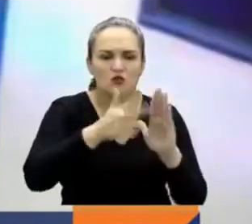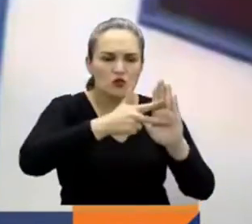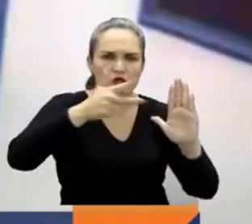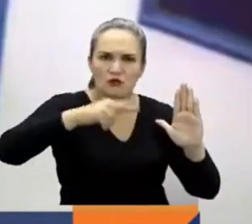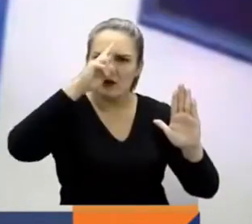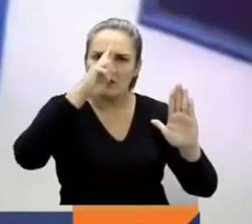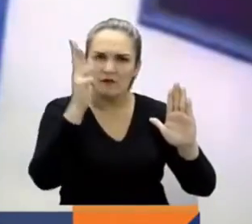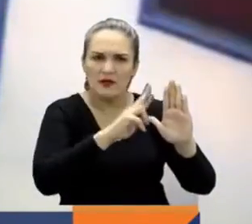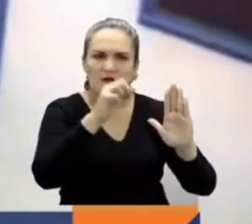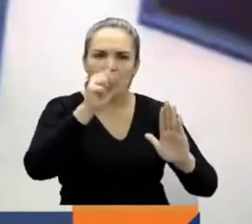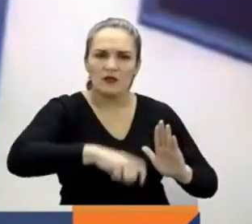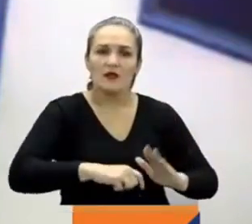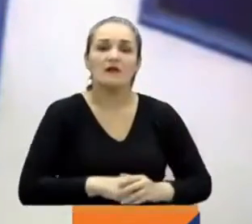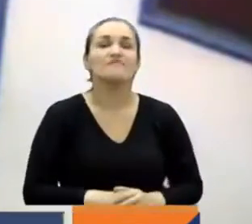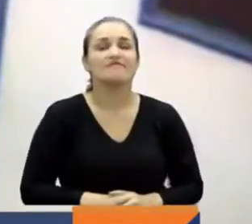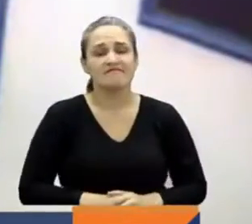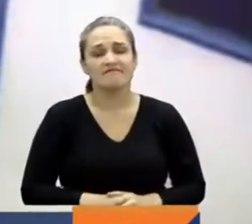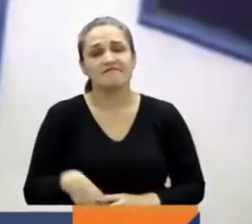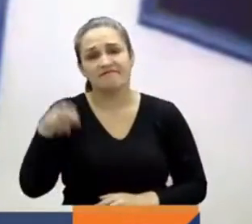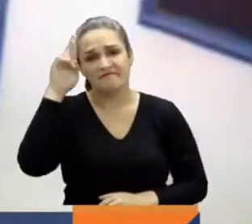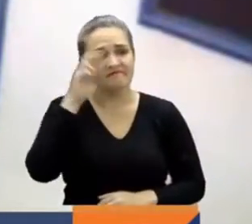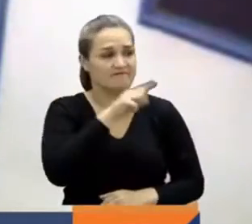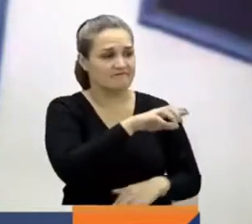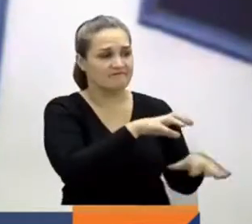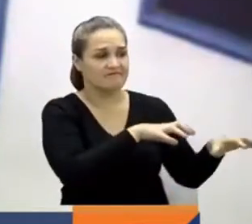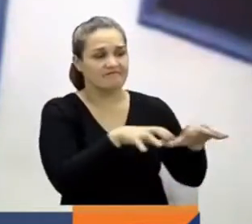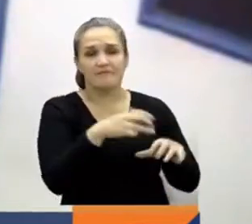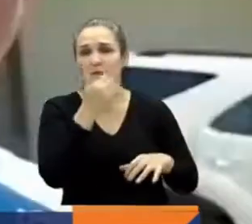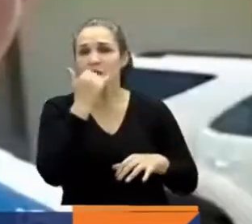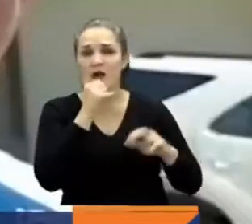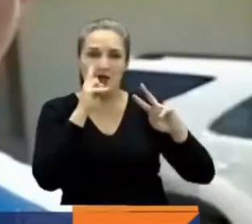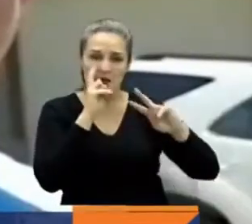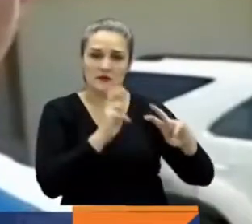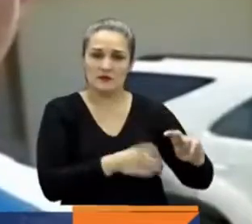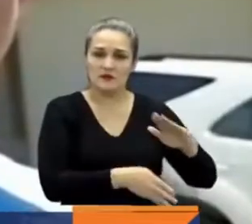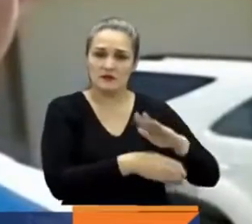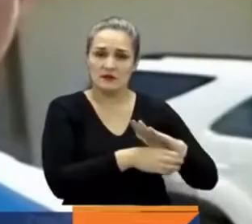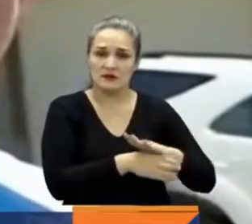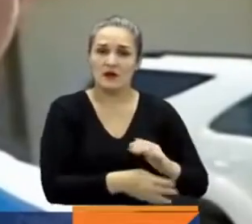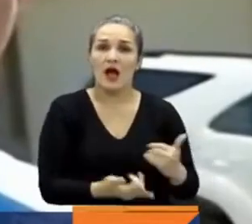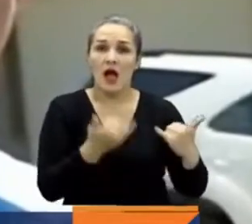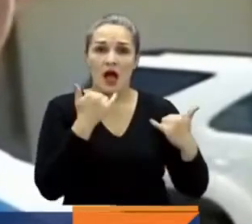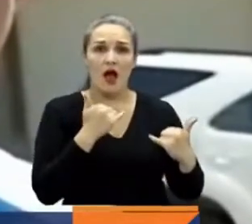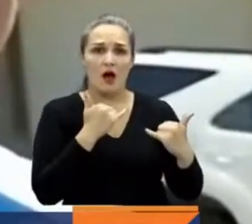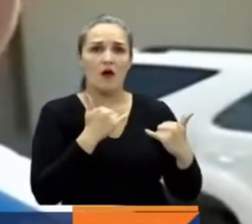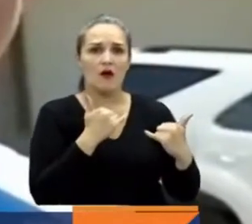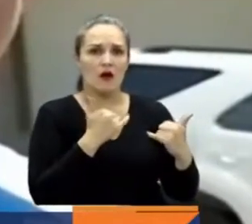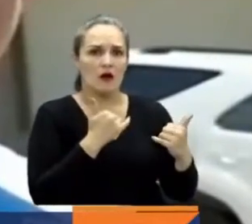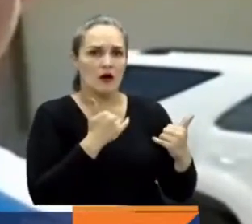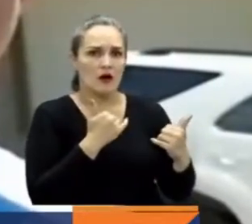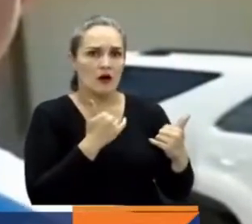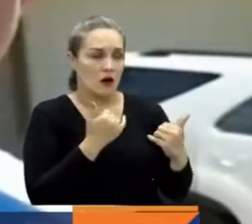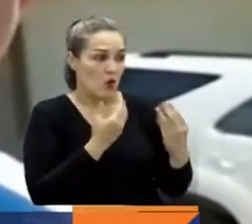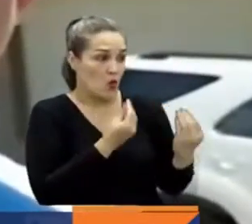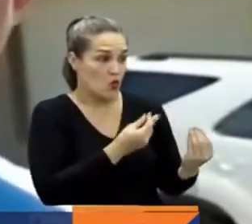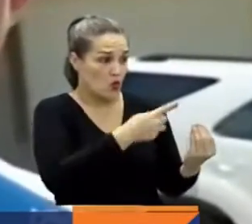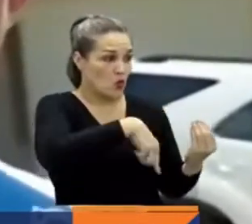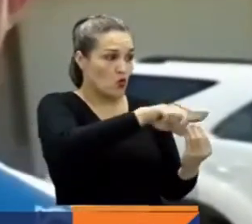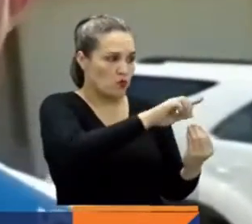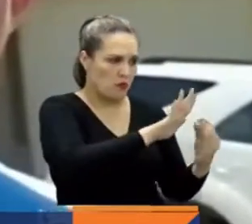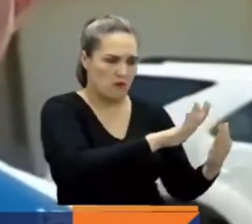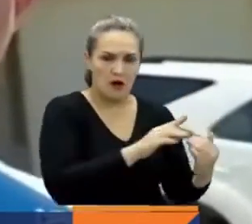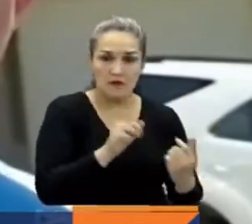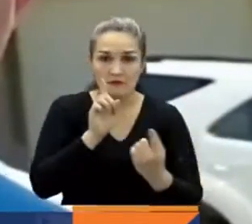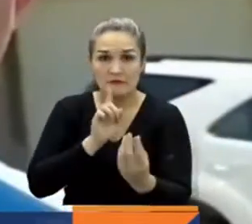El director habló de extralimitación y dijo que las investigaciones avanzan. Acercarnos a ellos porque no es fácil en medio del dolor llegar